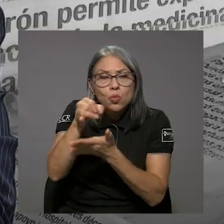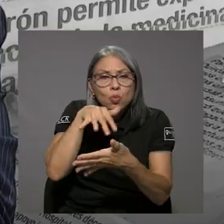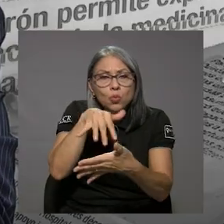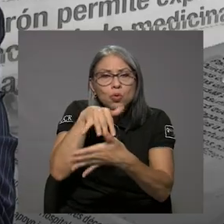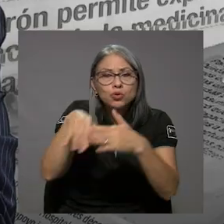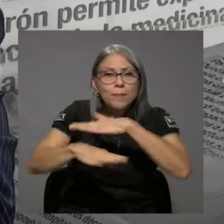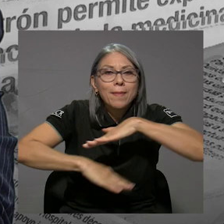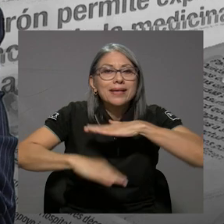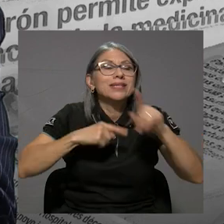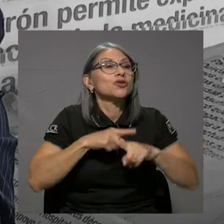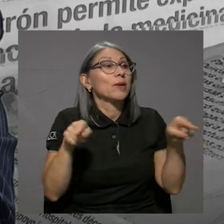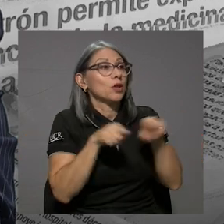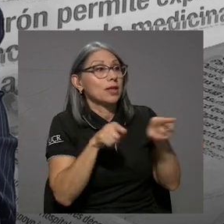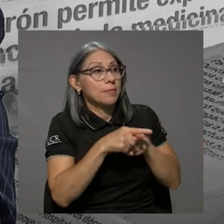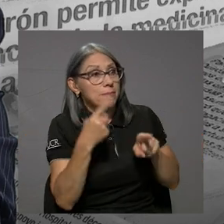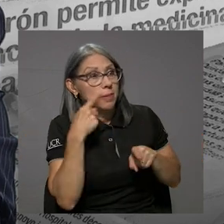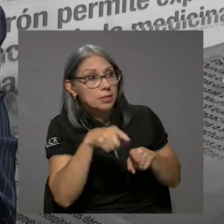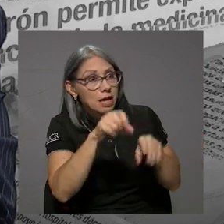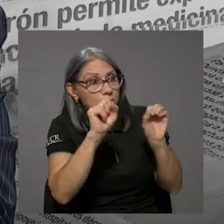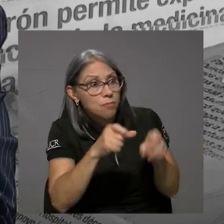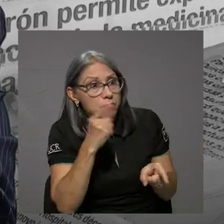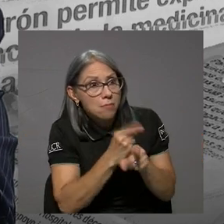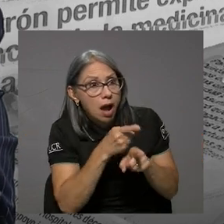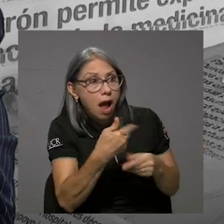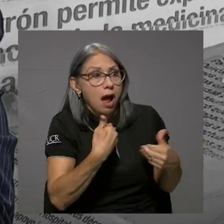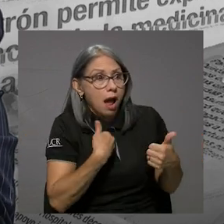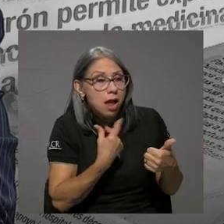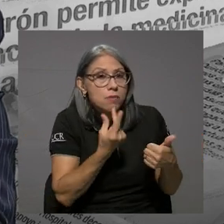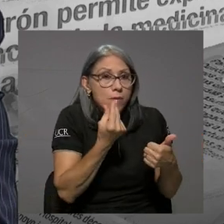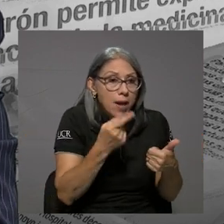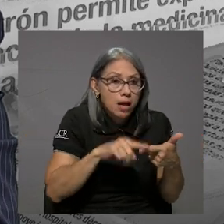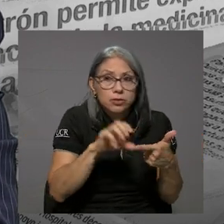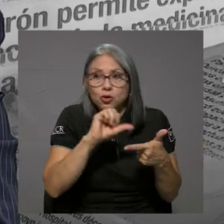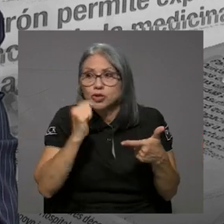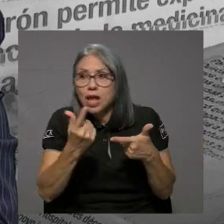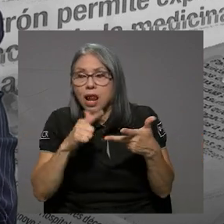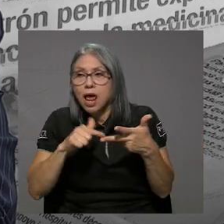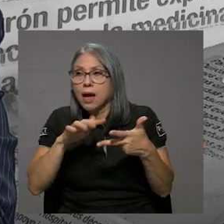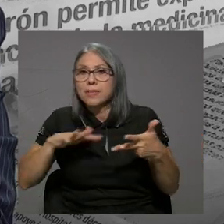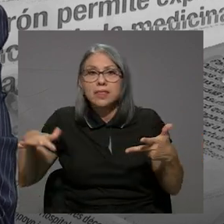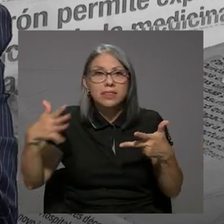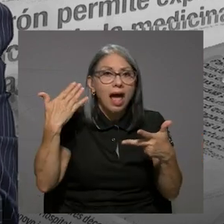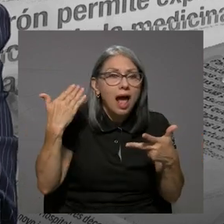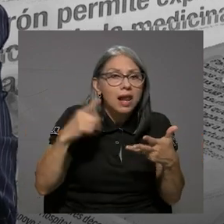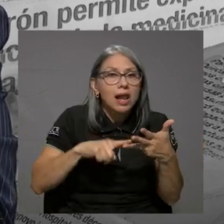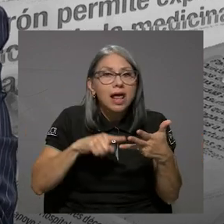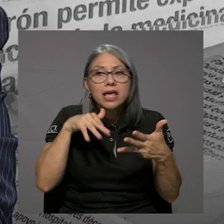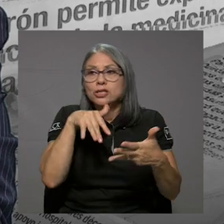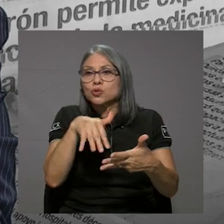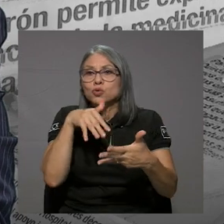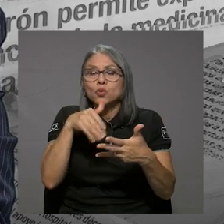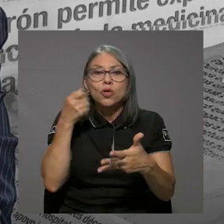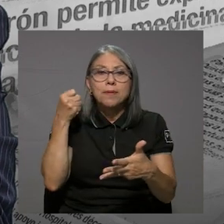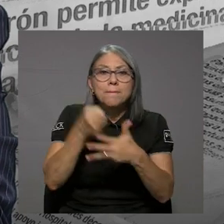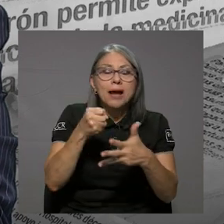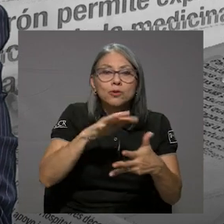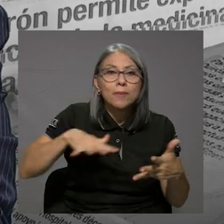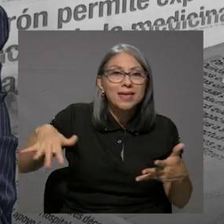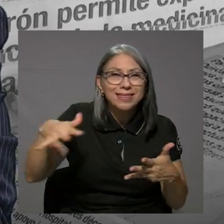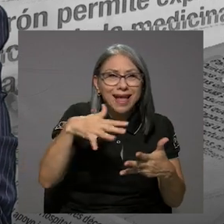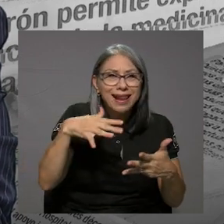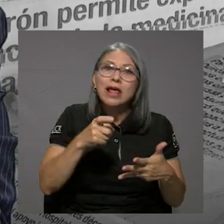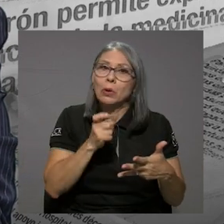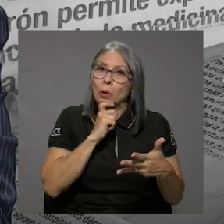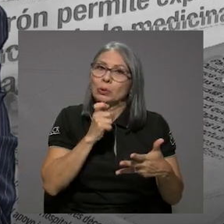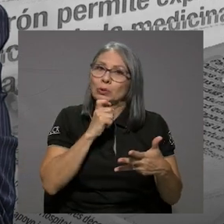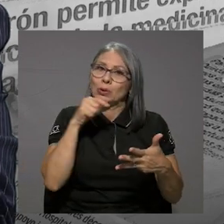también todo lo que son las factibilidades. factibilidad económica, social, ambiental, etcétera, el estudio de impacto ambiental costó un